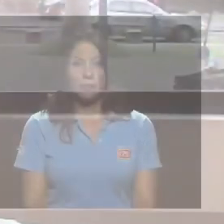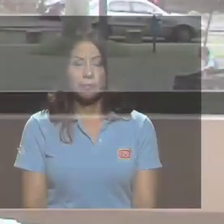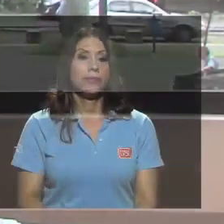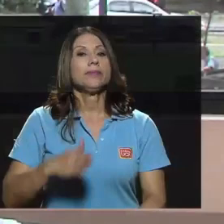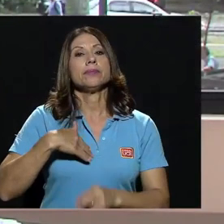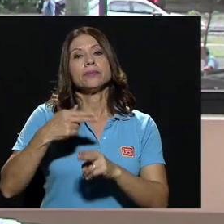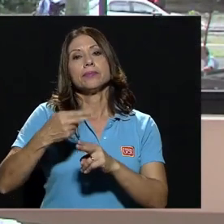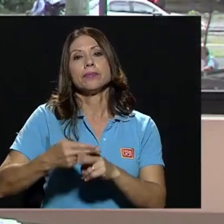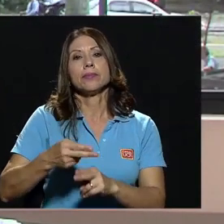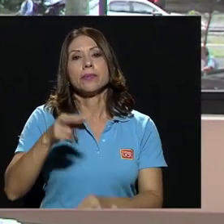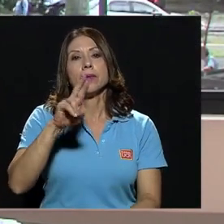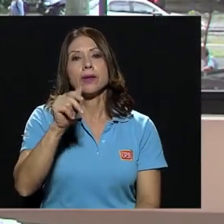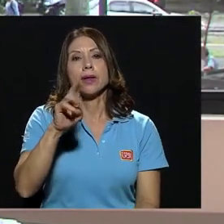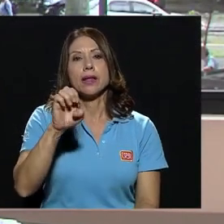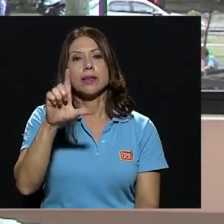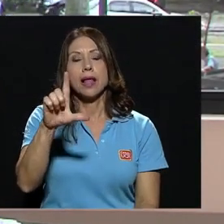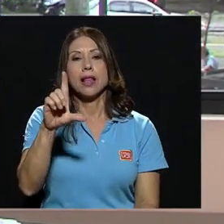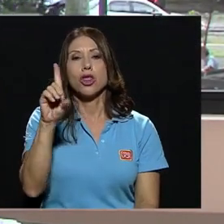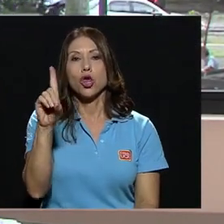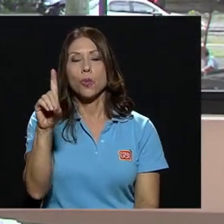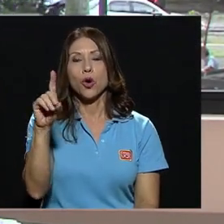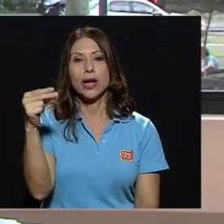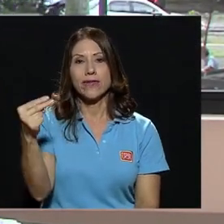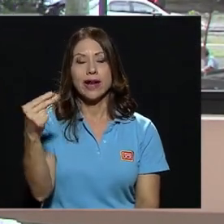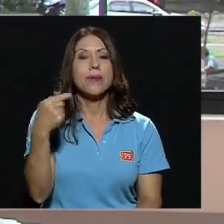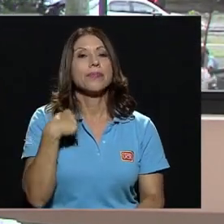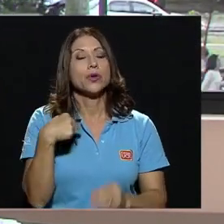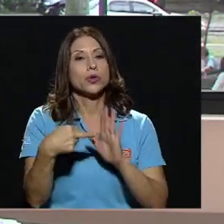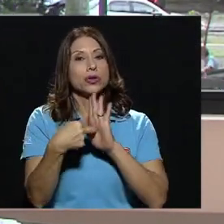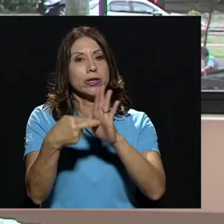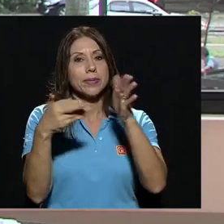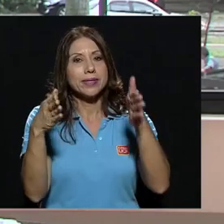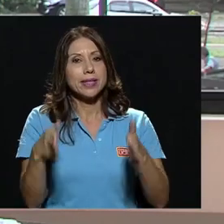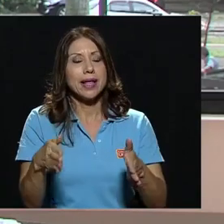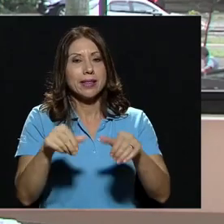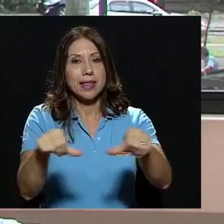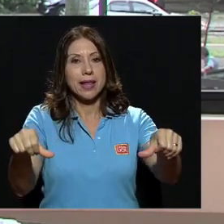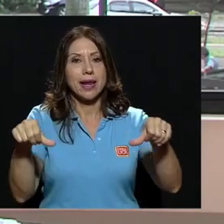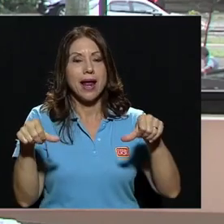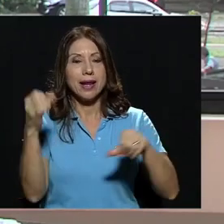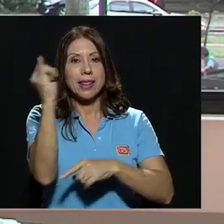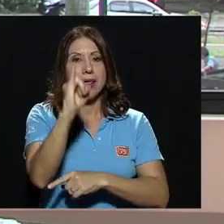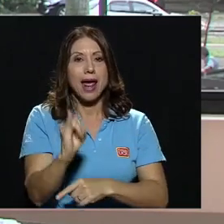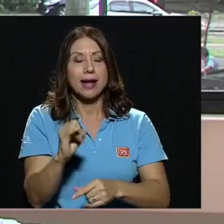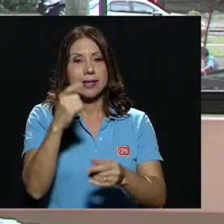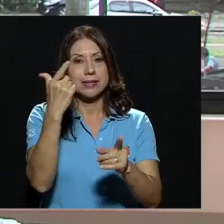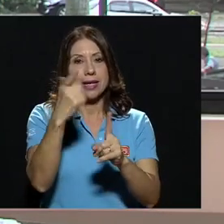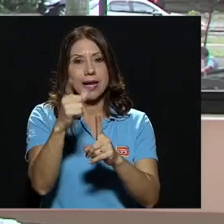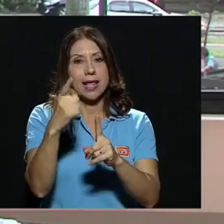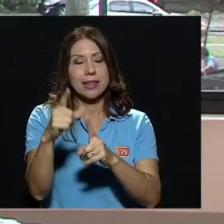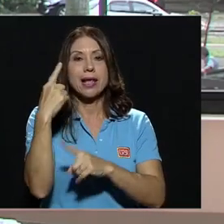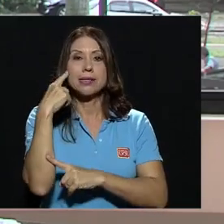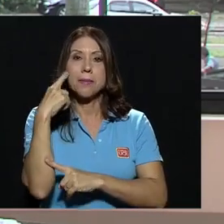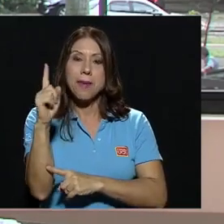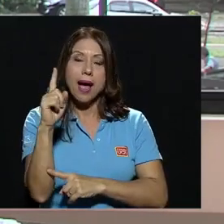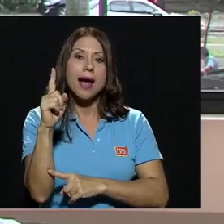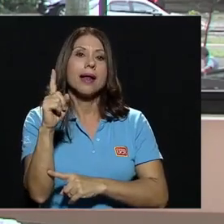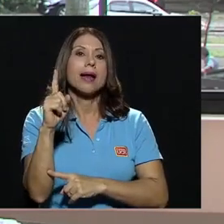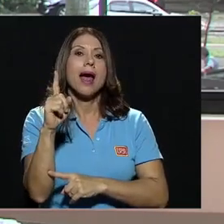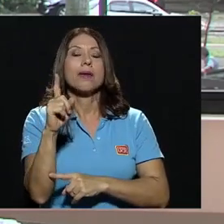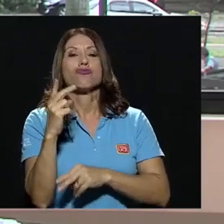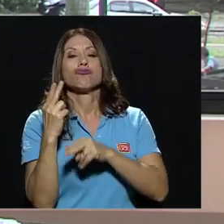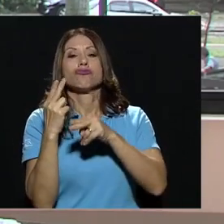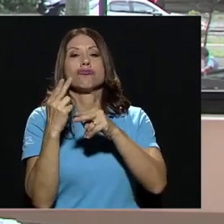Mi nombre es Randall Dormón Herrera. Soy representante del área de Artes y Letras para optar por una